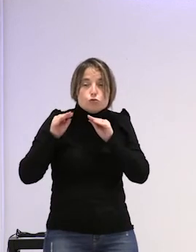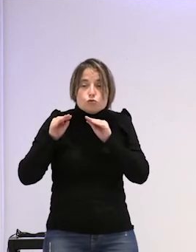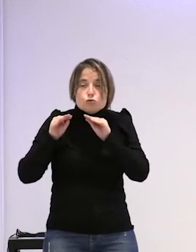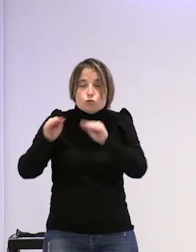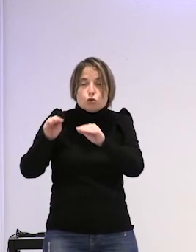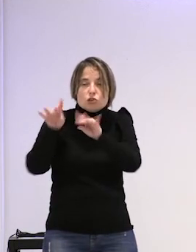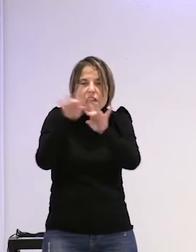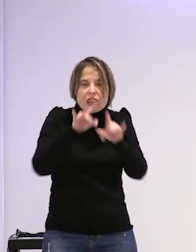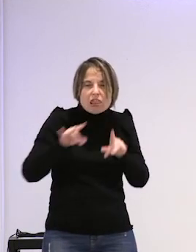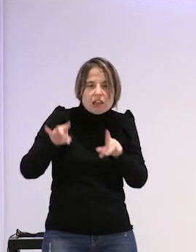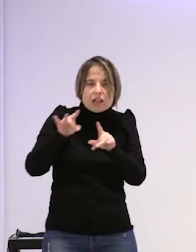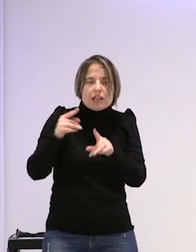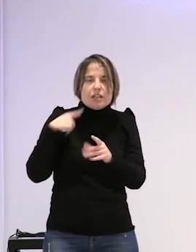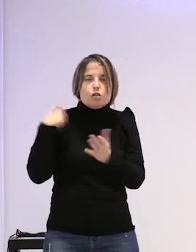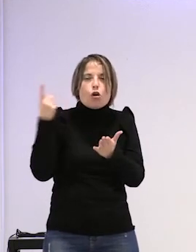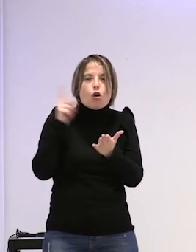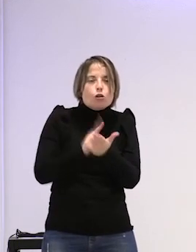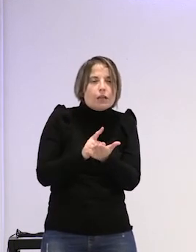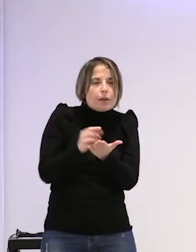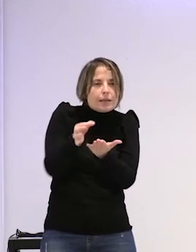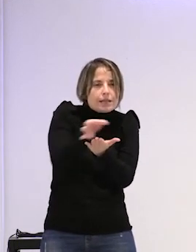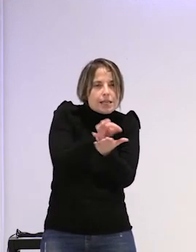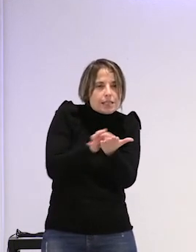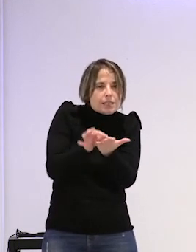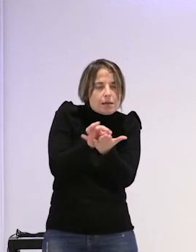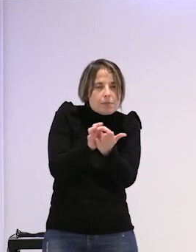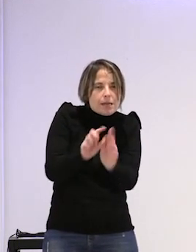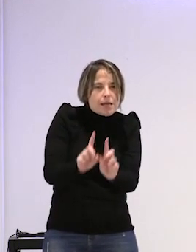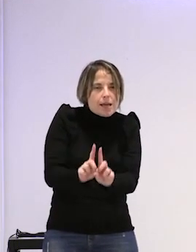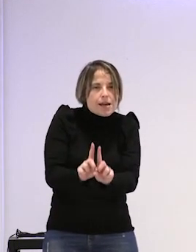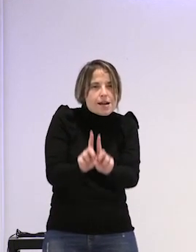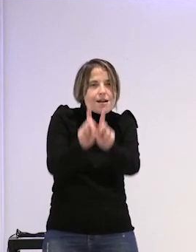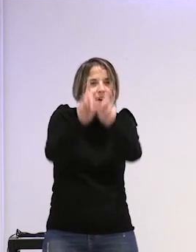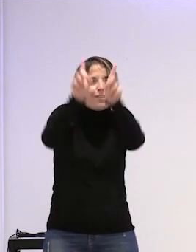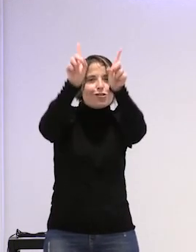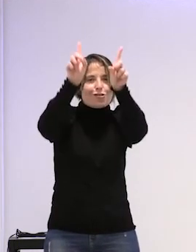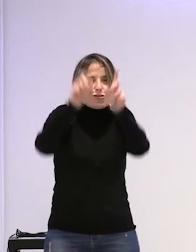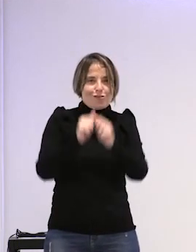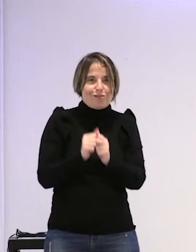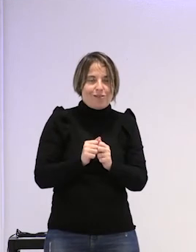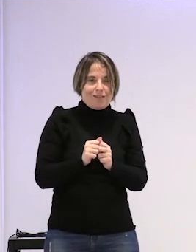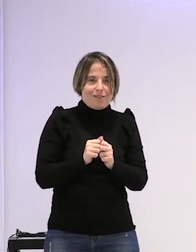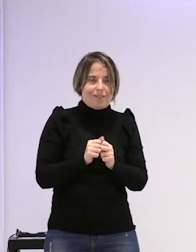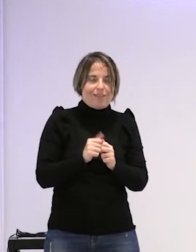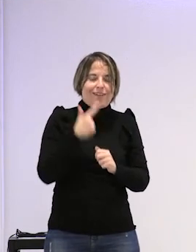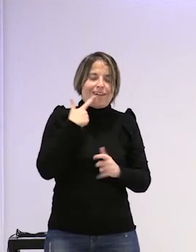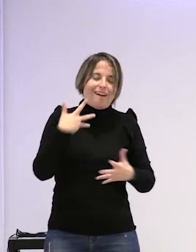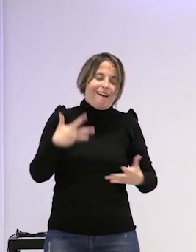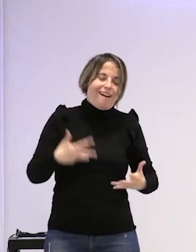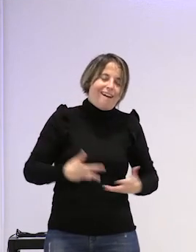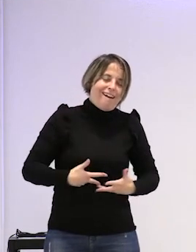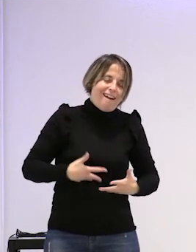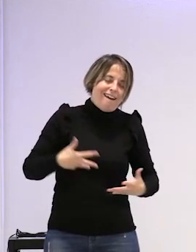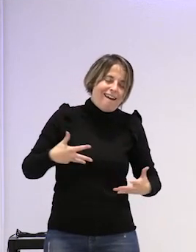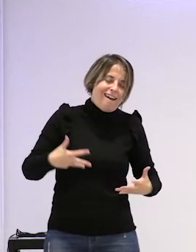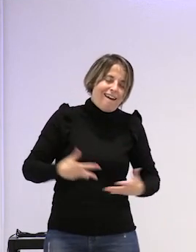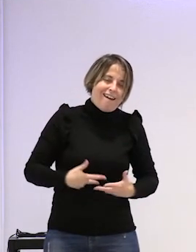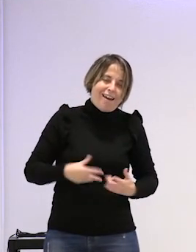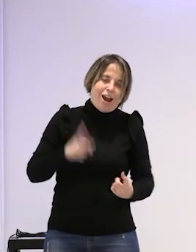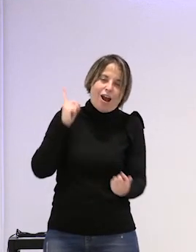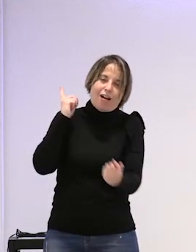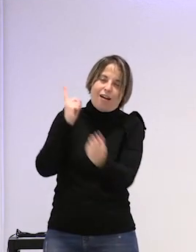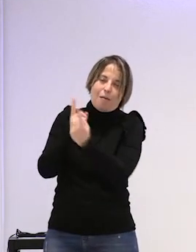planto de nuevo una semilla y renazgo me río frente a tu